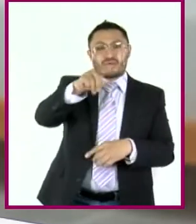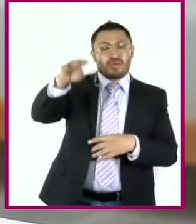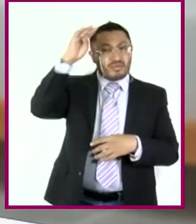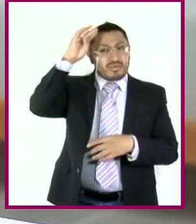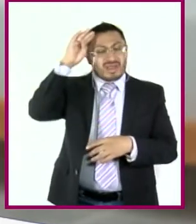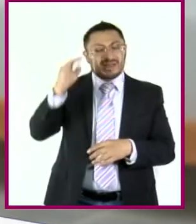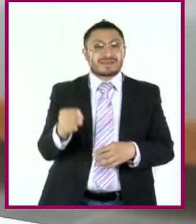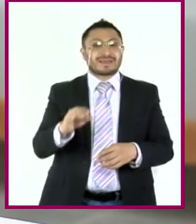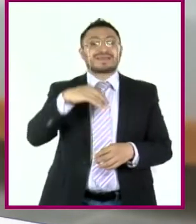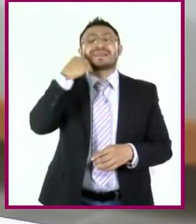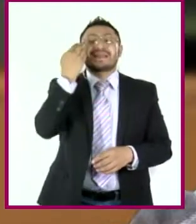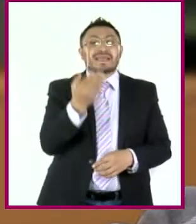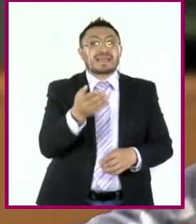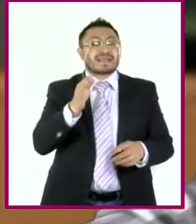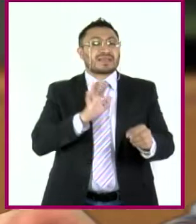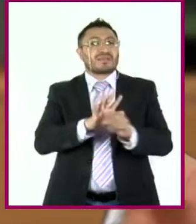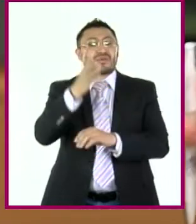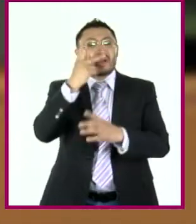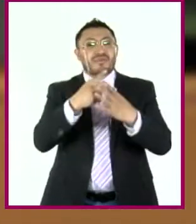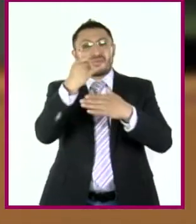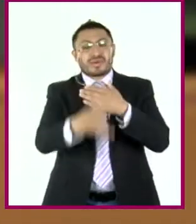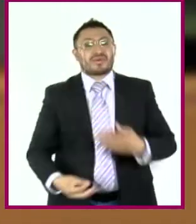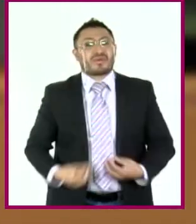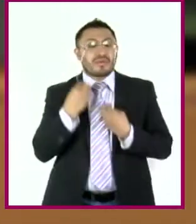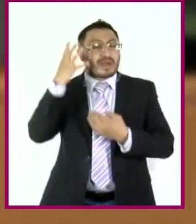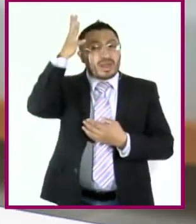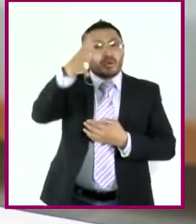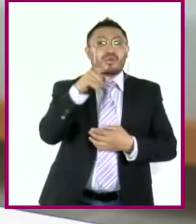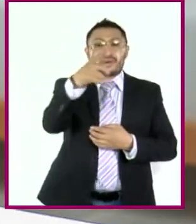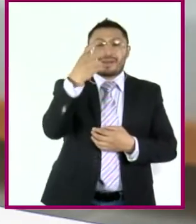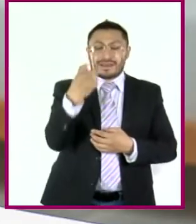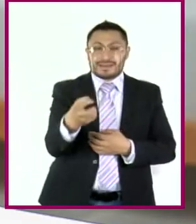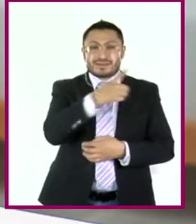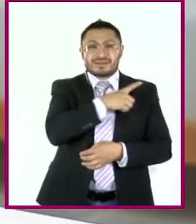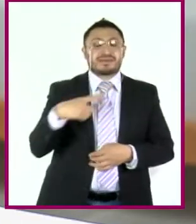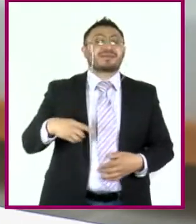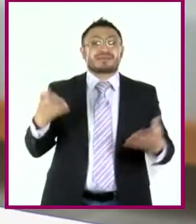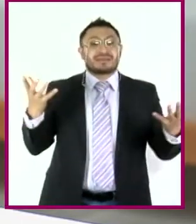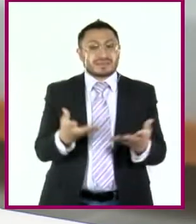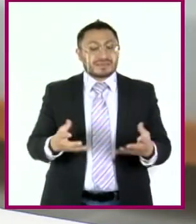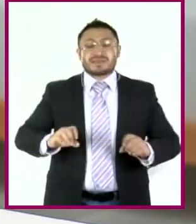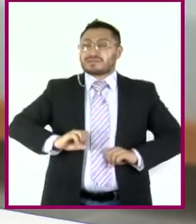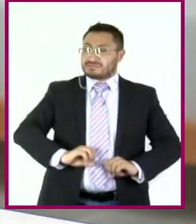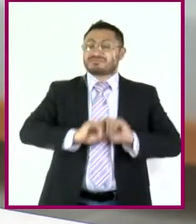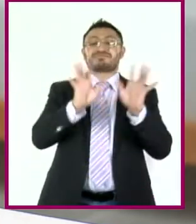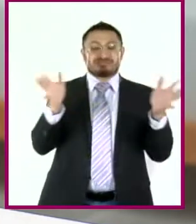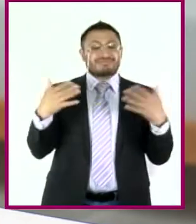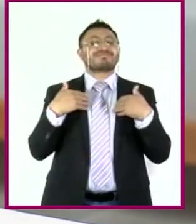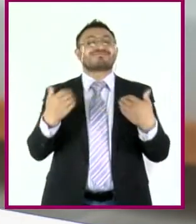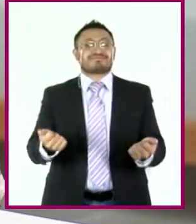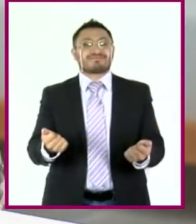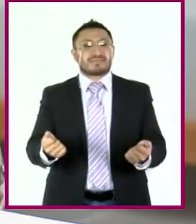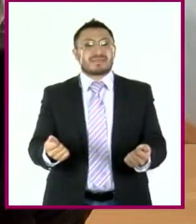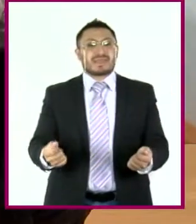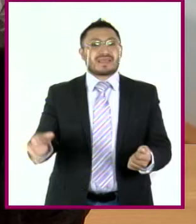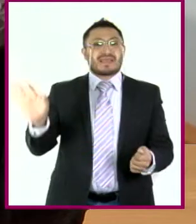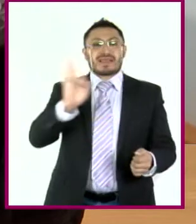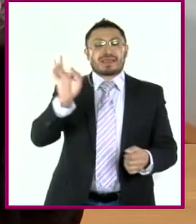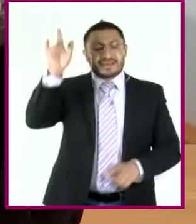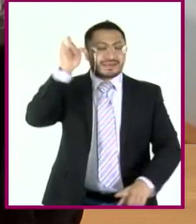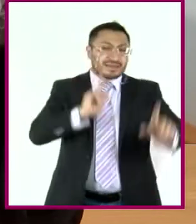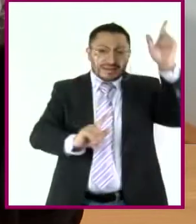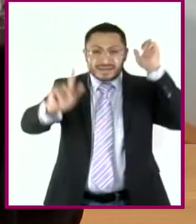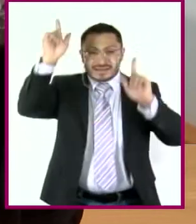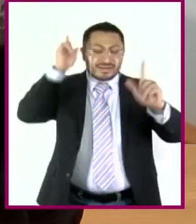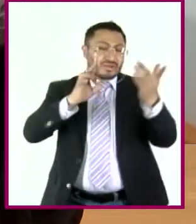lo que nos gustaría hacer es lo que en realidad deberíamos de hacer. ¡Claro! Comprendo, comprendo. Estaría de loco si solo hiciéramos lo que